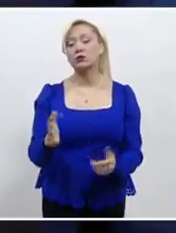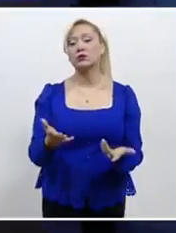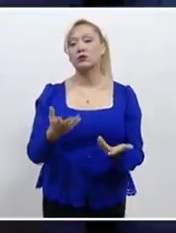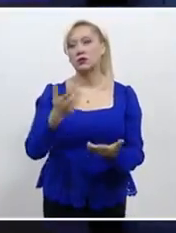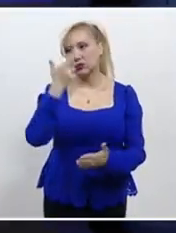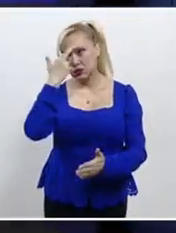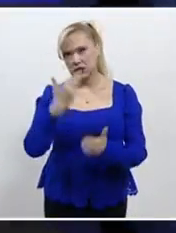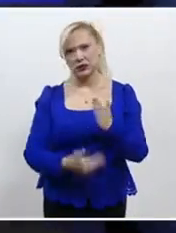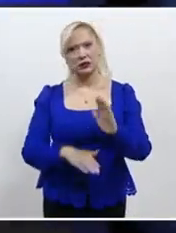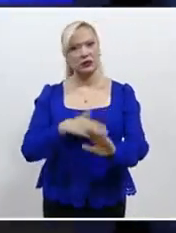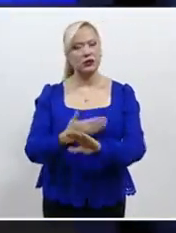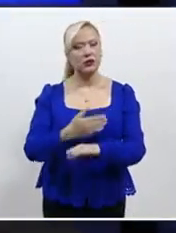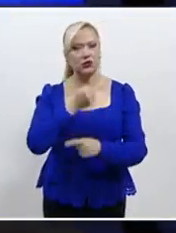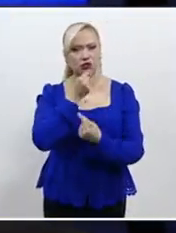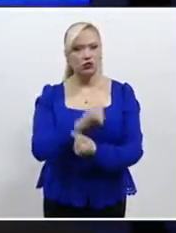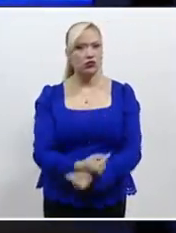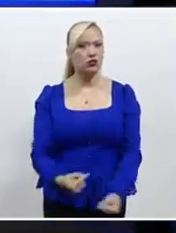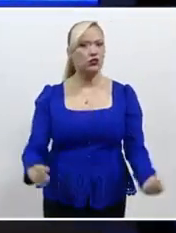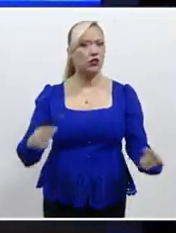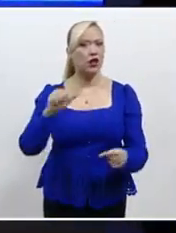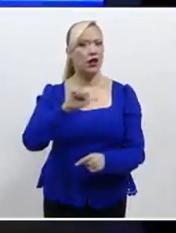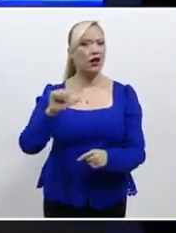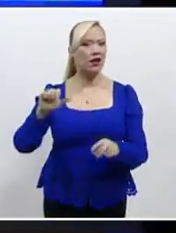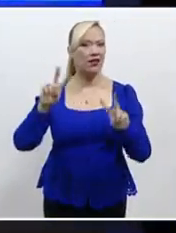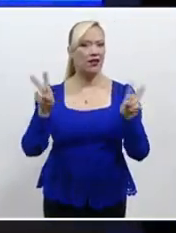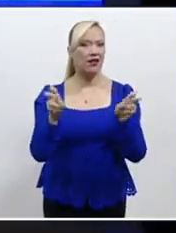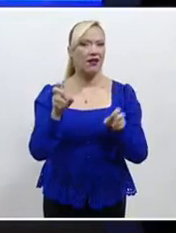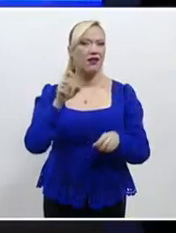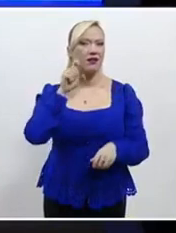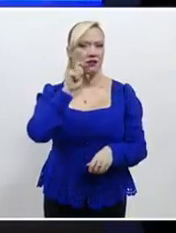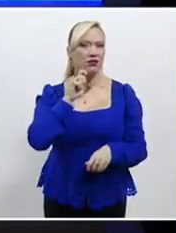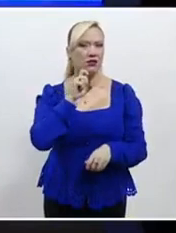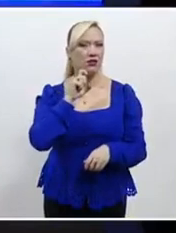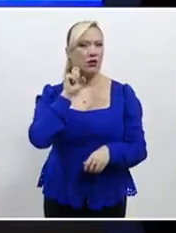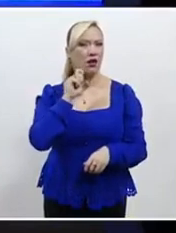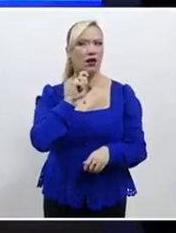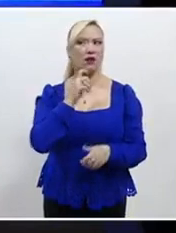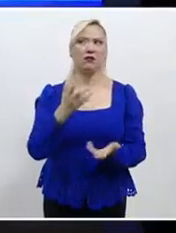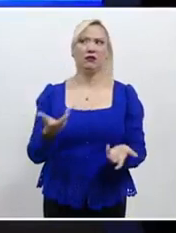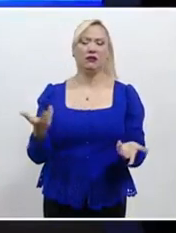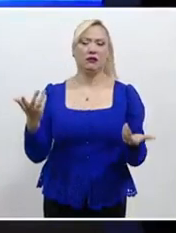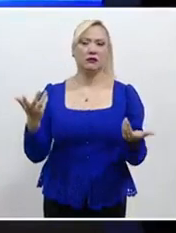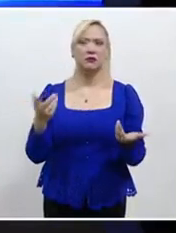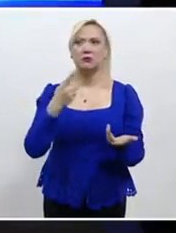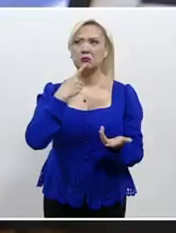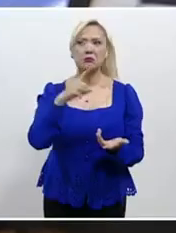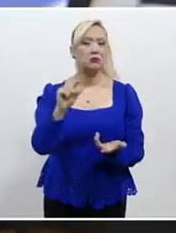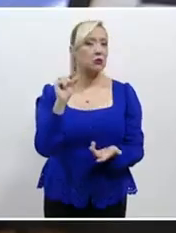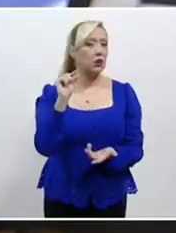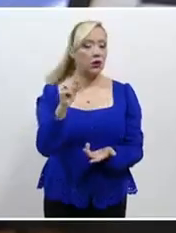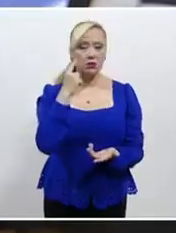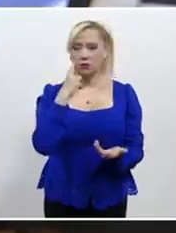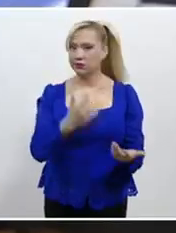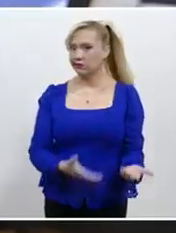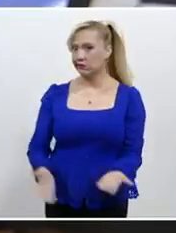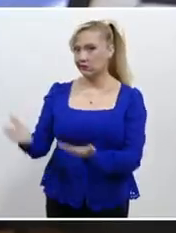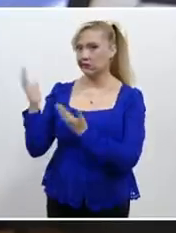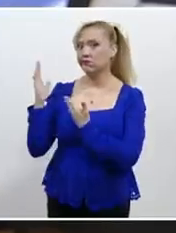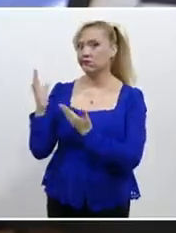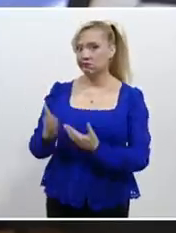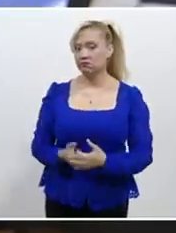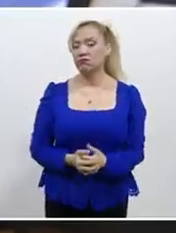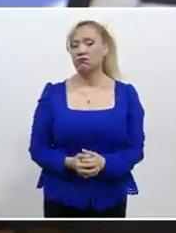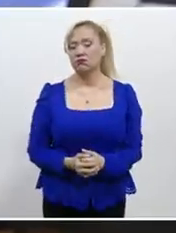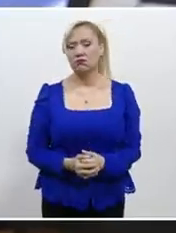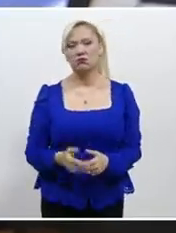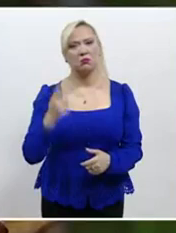delitos sexuales contra infantes se denuncian. Miguel Nila con los detalles de la información. Ante el incremento de la